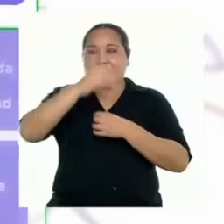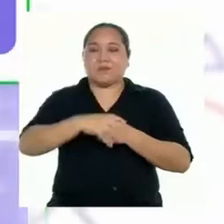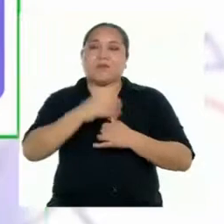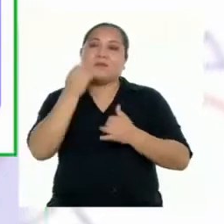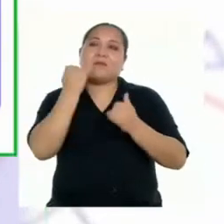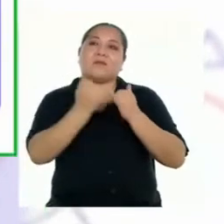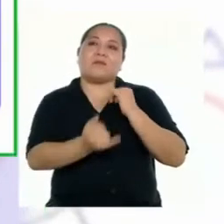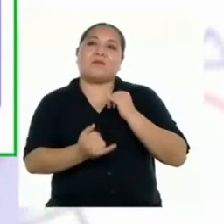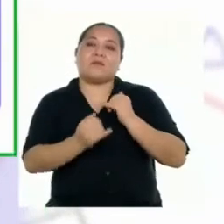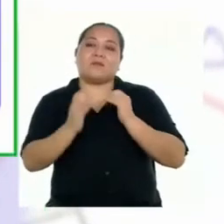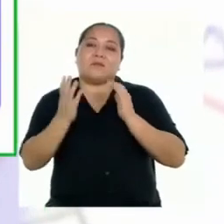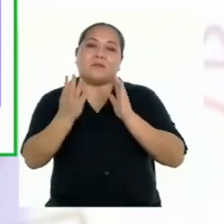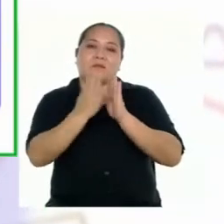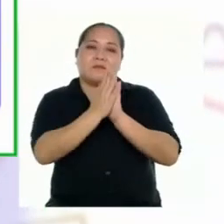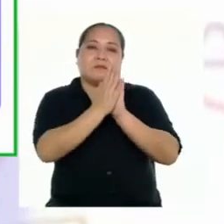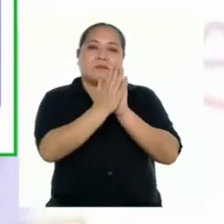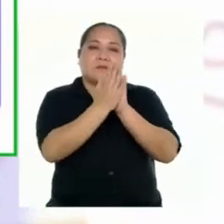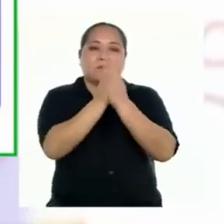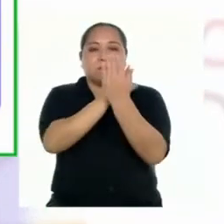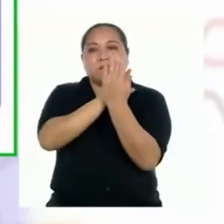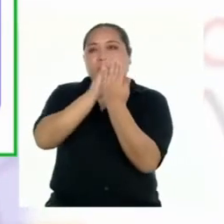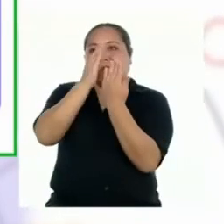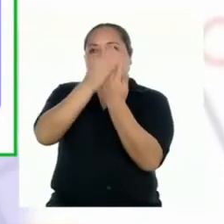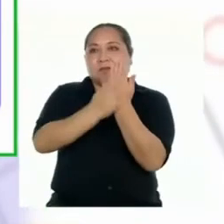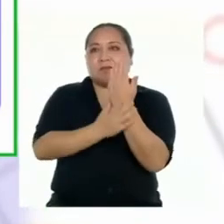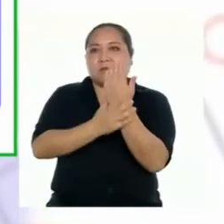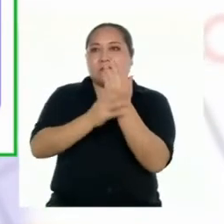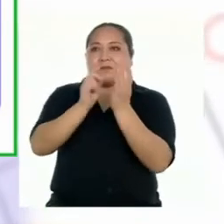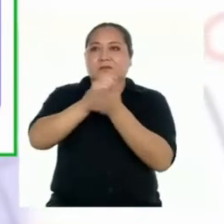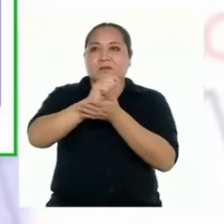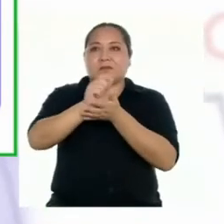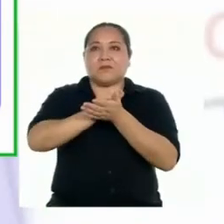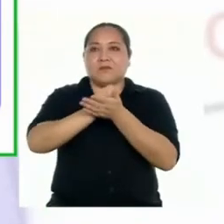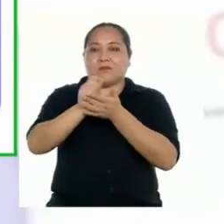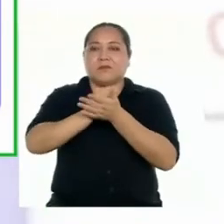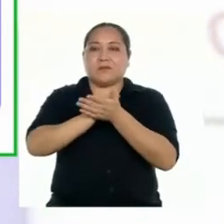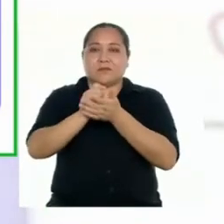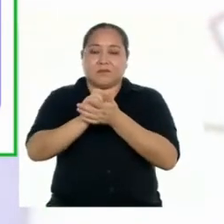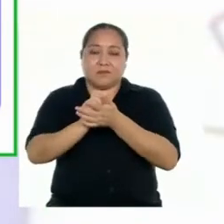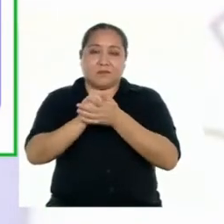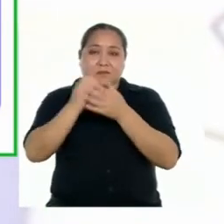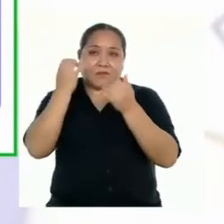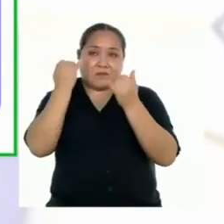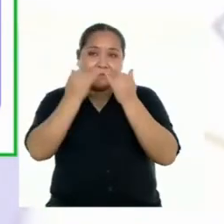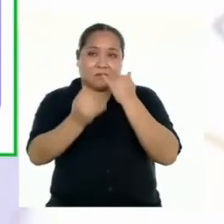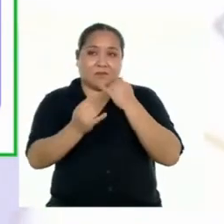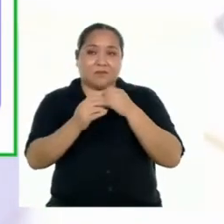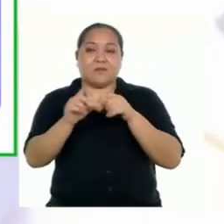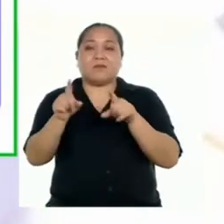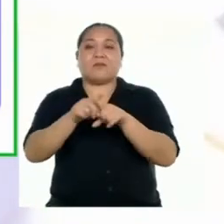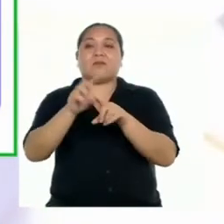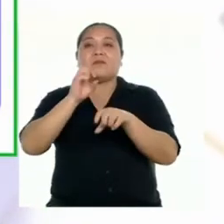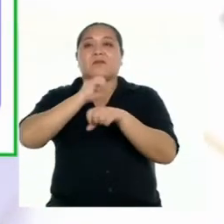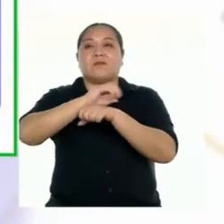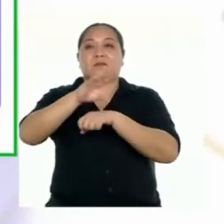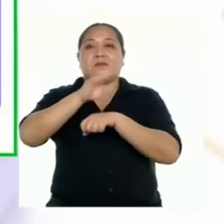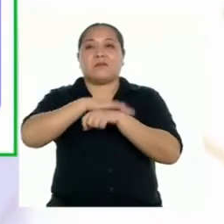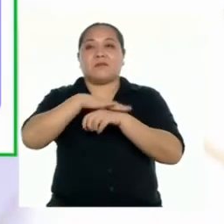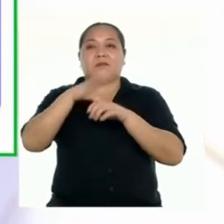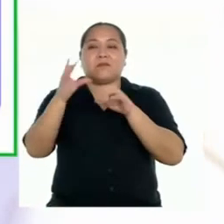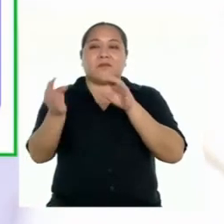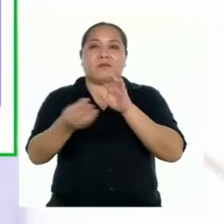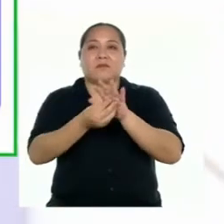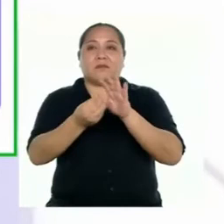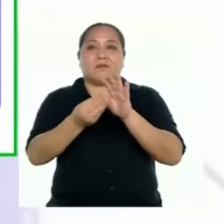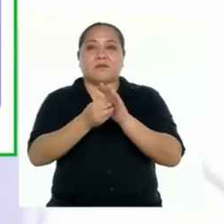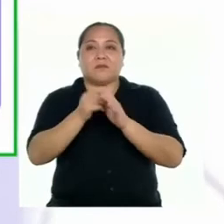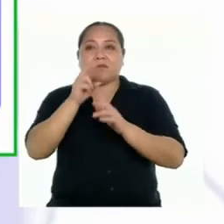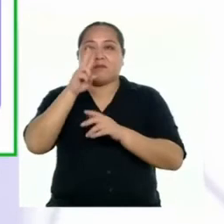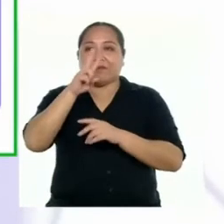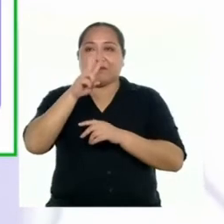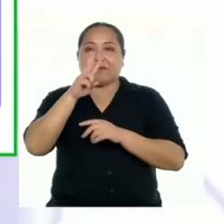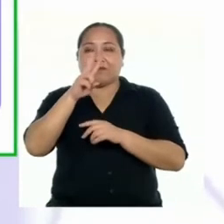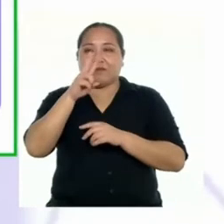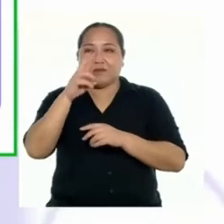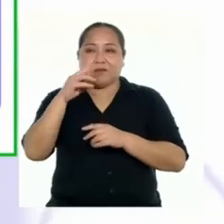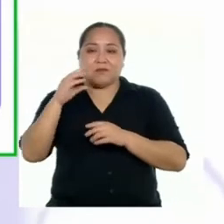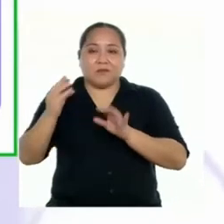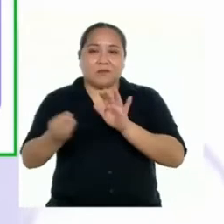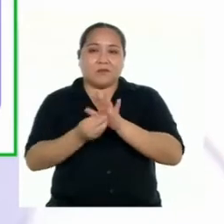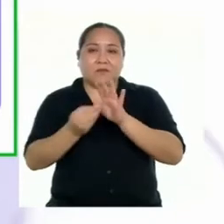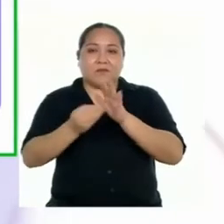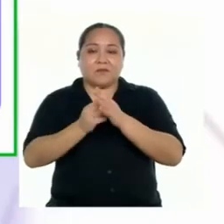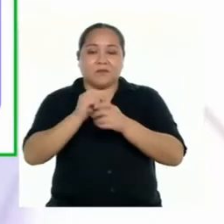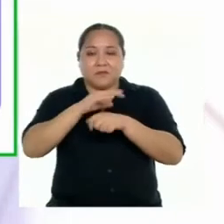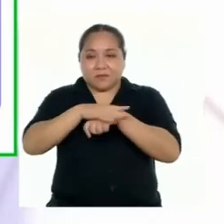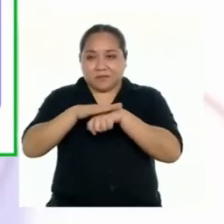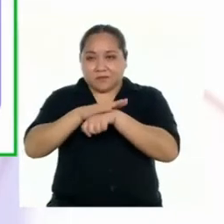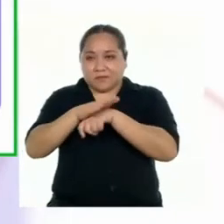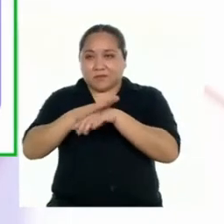Finalmente, en la contraportada escribí la conclusión y las recomendaciones, donde incluí las dos últimas que agregué a mi plan de escritura.